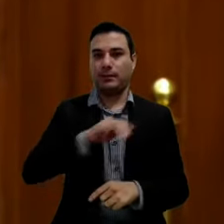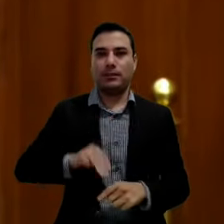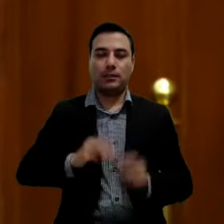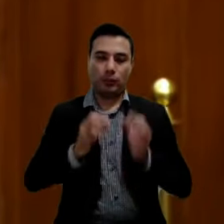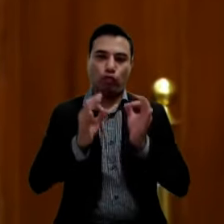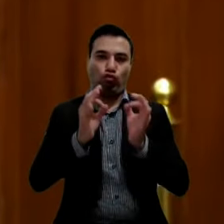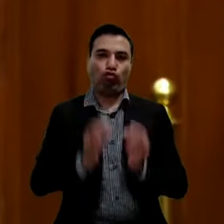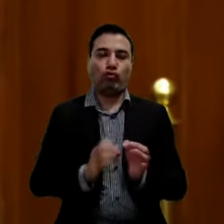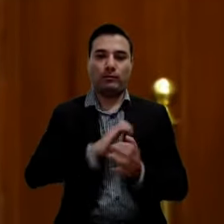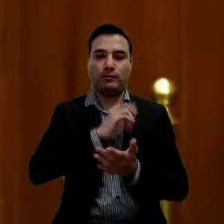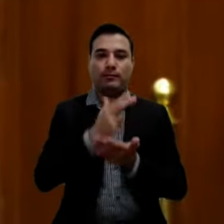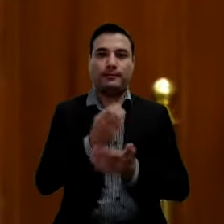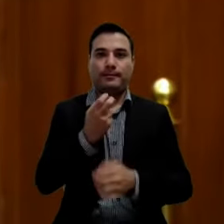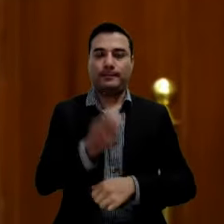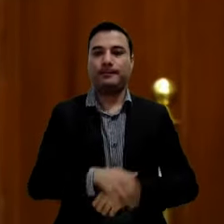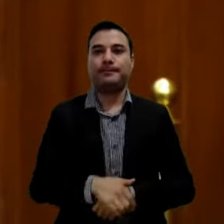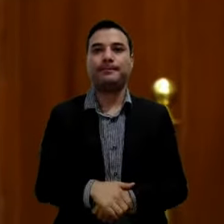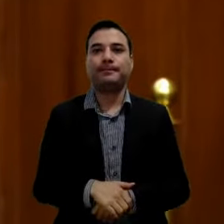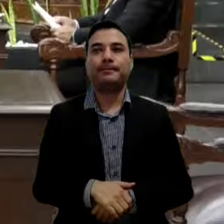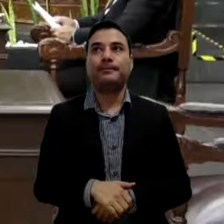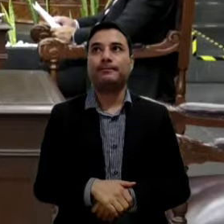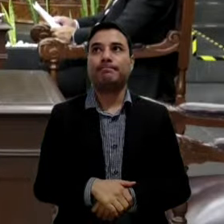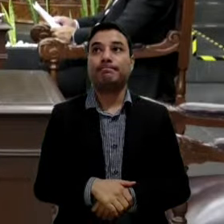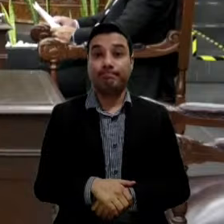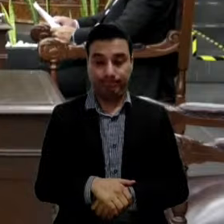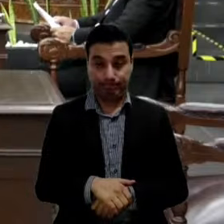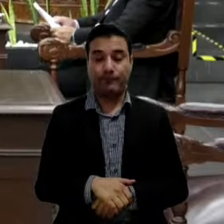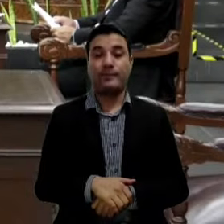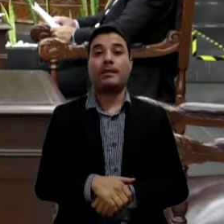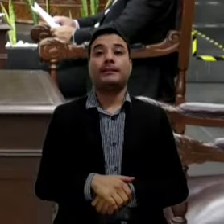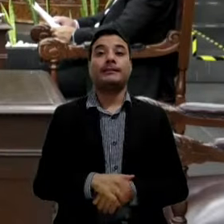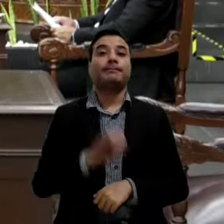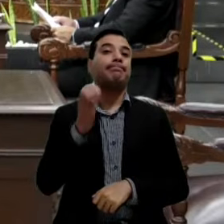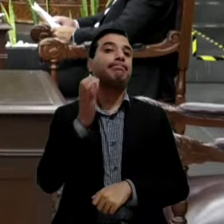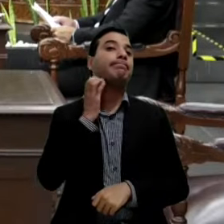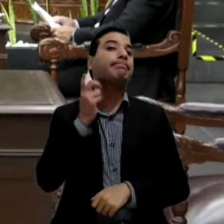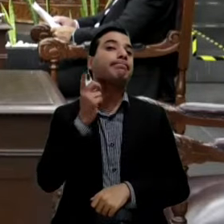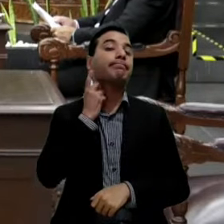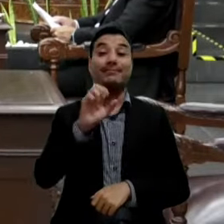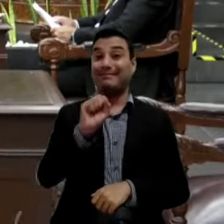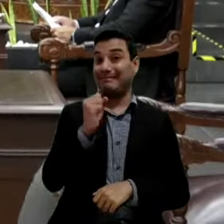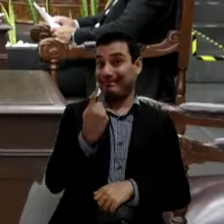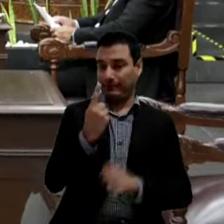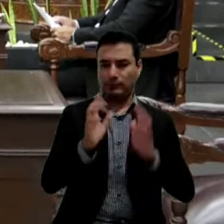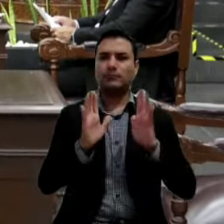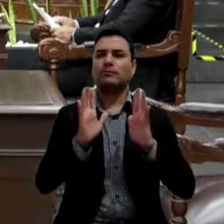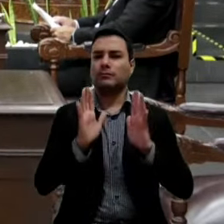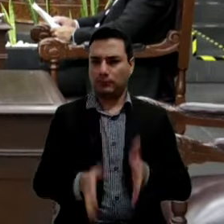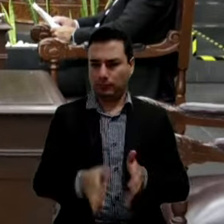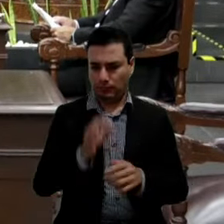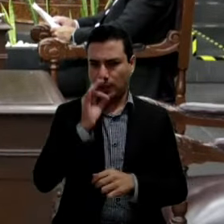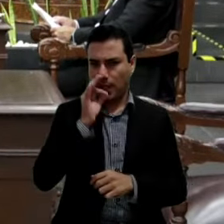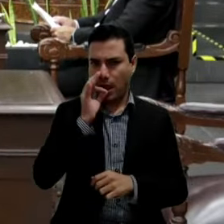Chimalhuacán. Se tiene por enterada esta 61 legislatura a través de esta diputación permanente. Gracias.